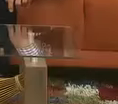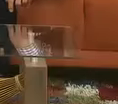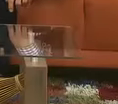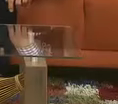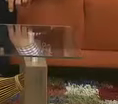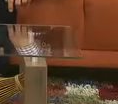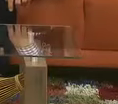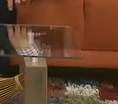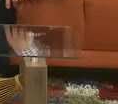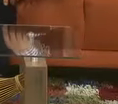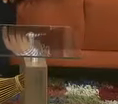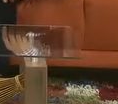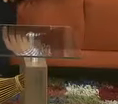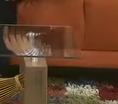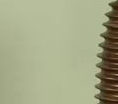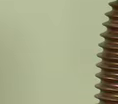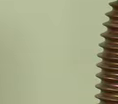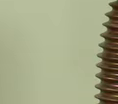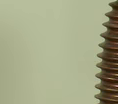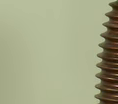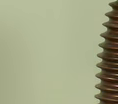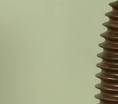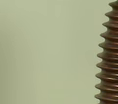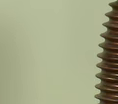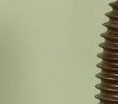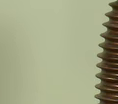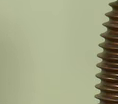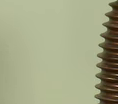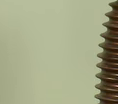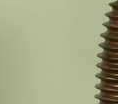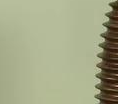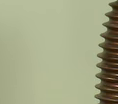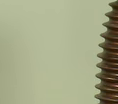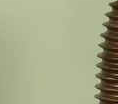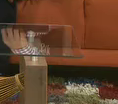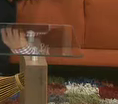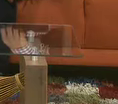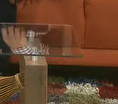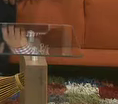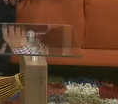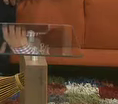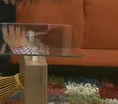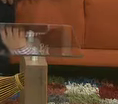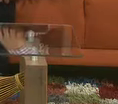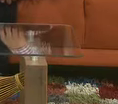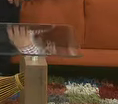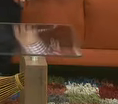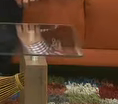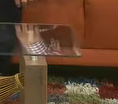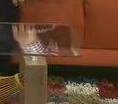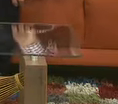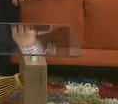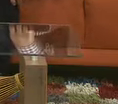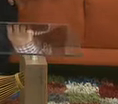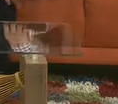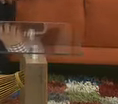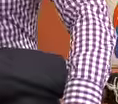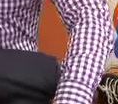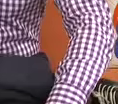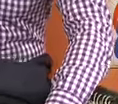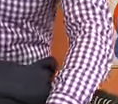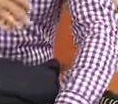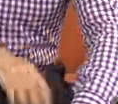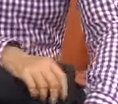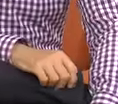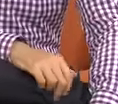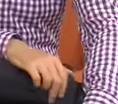Y no hay plazo que no se cumpla, porque ya llegó el tiempo de hablar del séptimo arte, ¿no, Julio? El séptimo arte, excelente. ¿Cómo estás, Julio? Contento, contento de estar